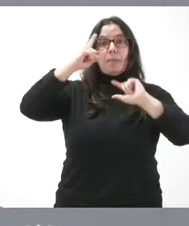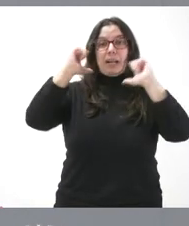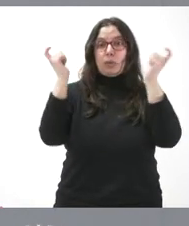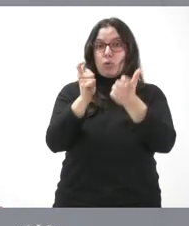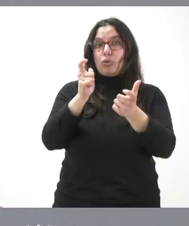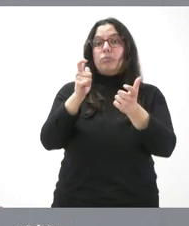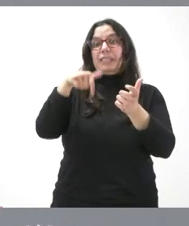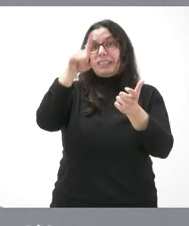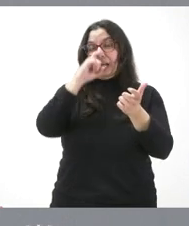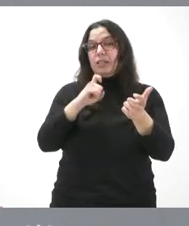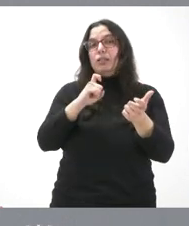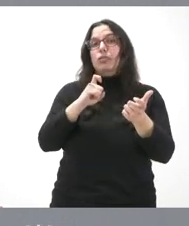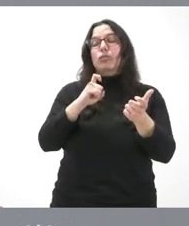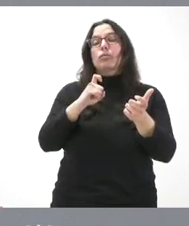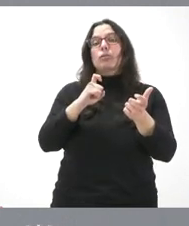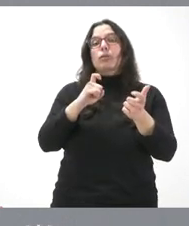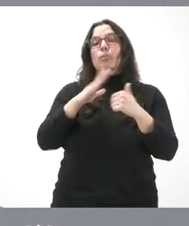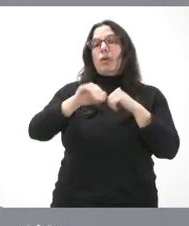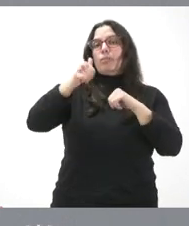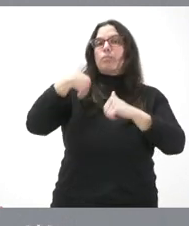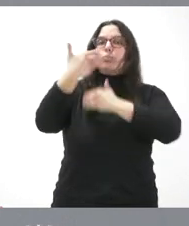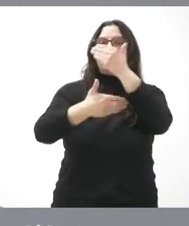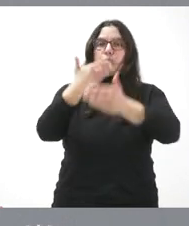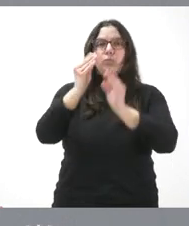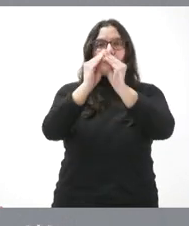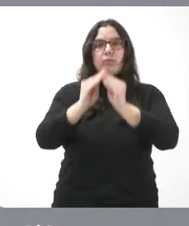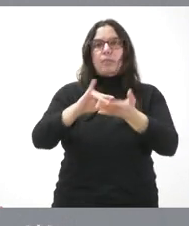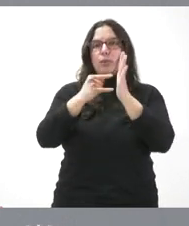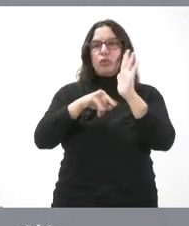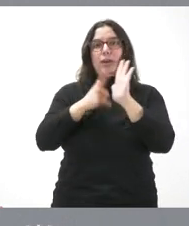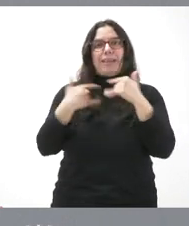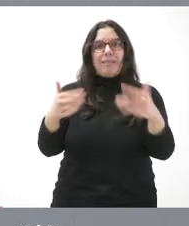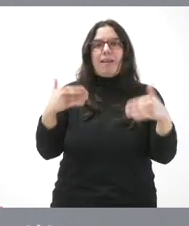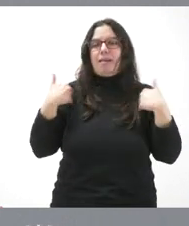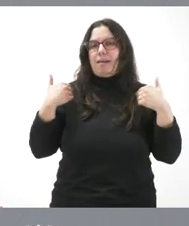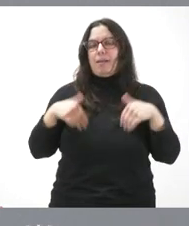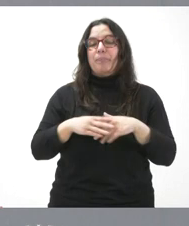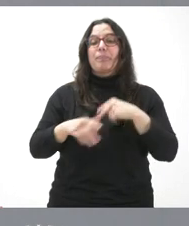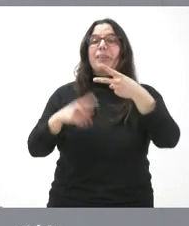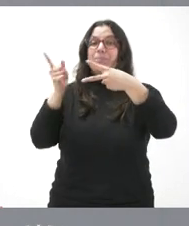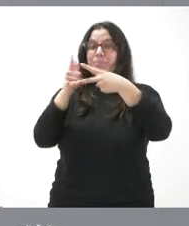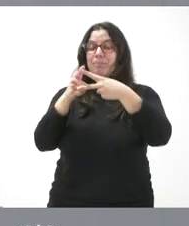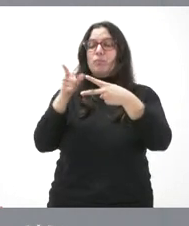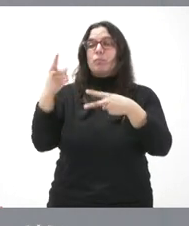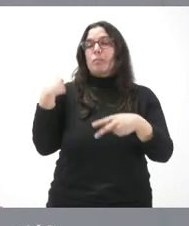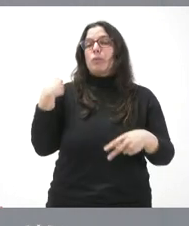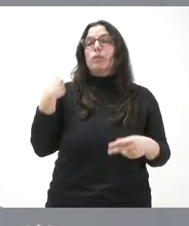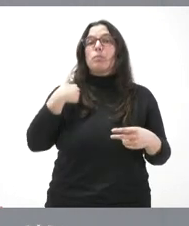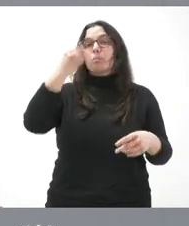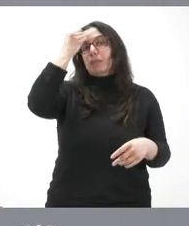de este periodo de sesiones para la aprobación inmediata del proyecto de ley de presupuestos. Lo segundo que usted plantea, yo creo que